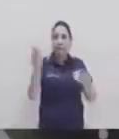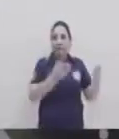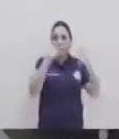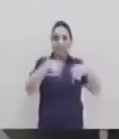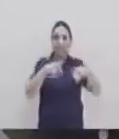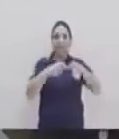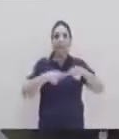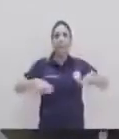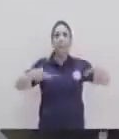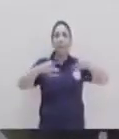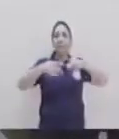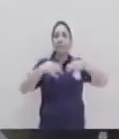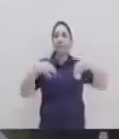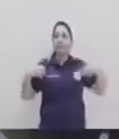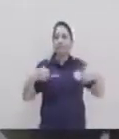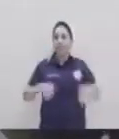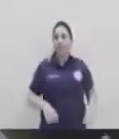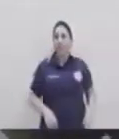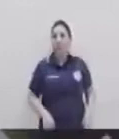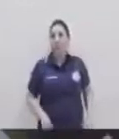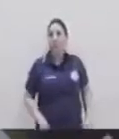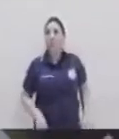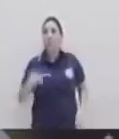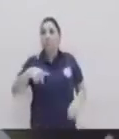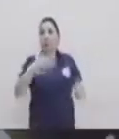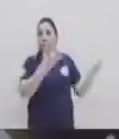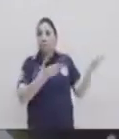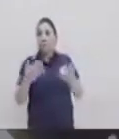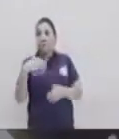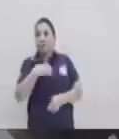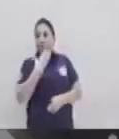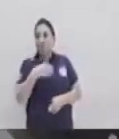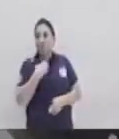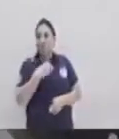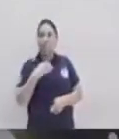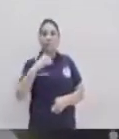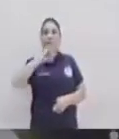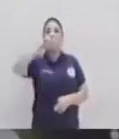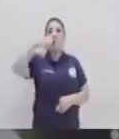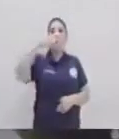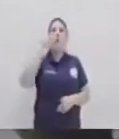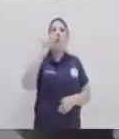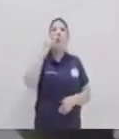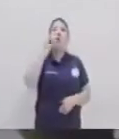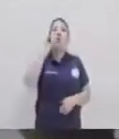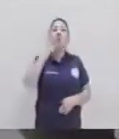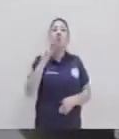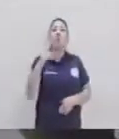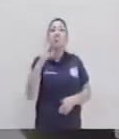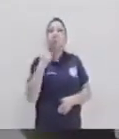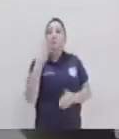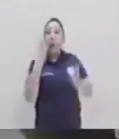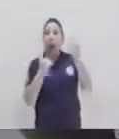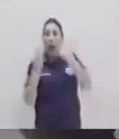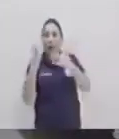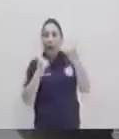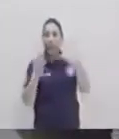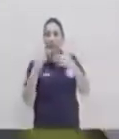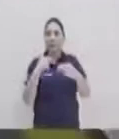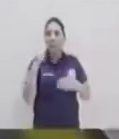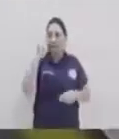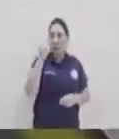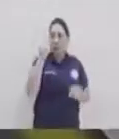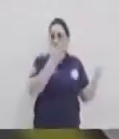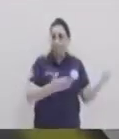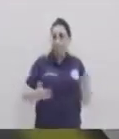Bienvenidos al segmento de Ciencias Naturales. Hoy nos acompaña el profesor Josué Lemus para enseñarnos unos experimentos bastante divertidos,